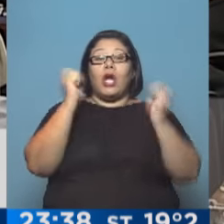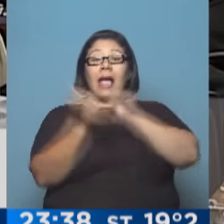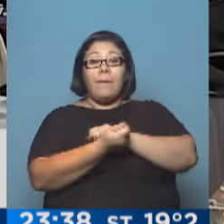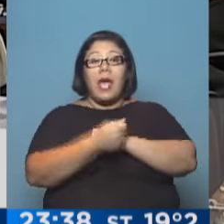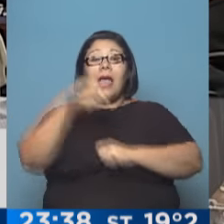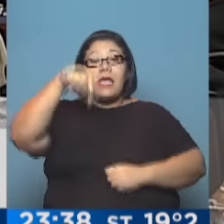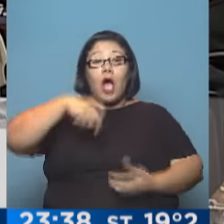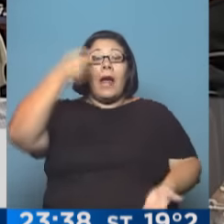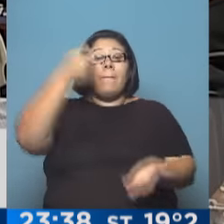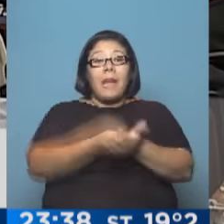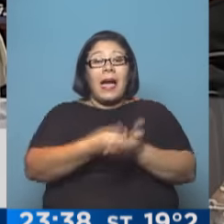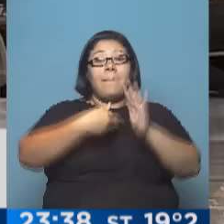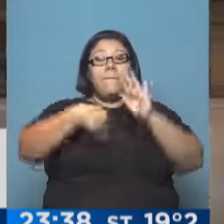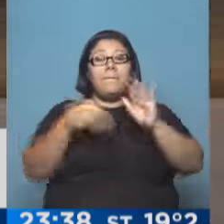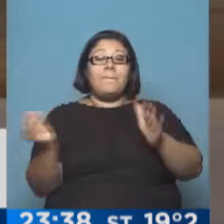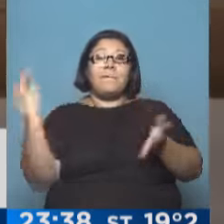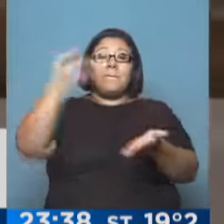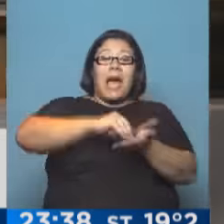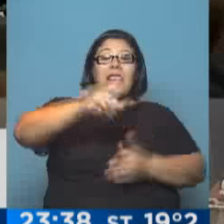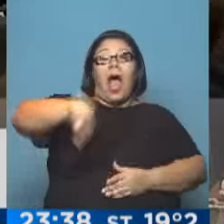mejor a otros acreedores.